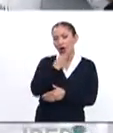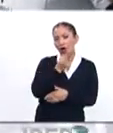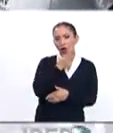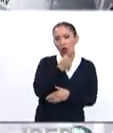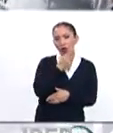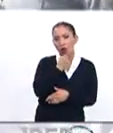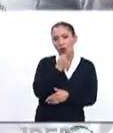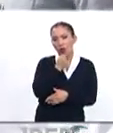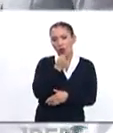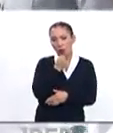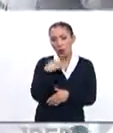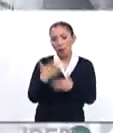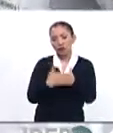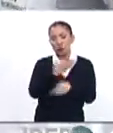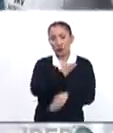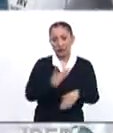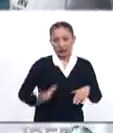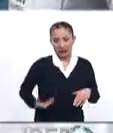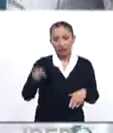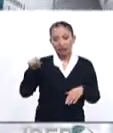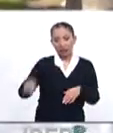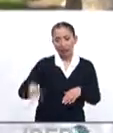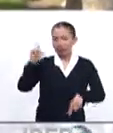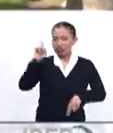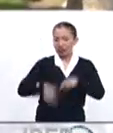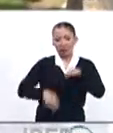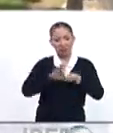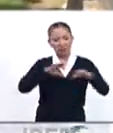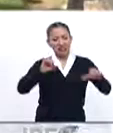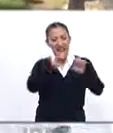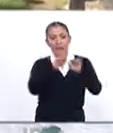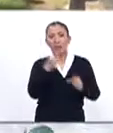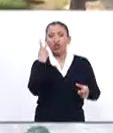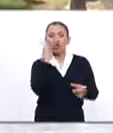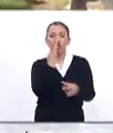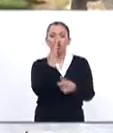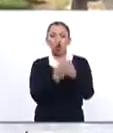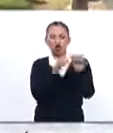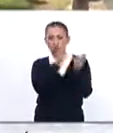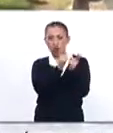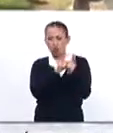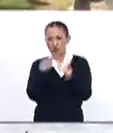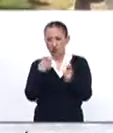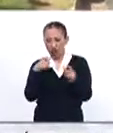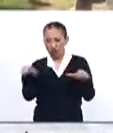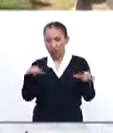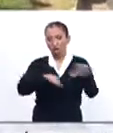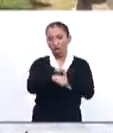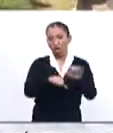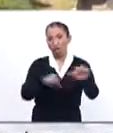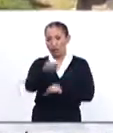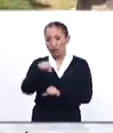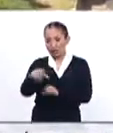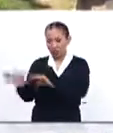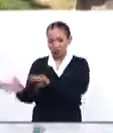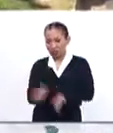el próximo presidente que desmantela el sistema bipartidista en este país y hace desmantelar también a